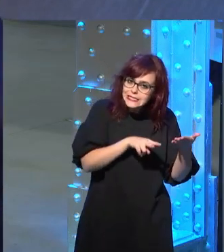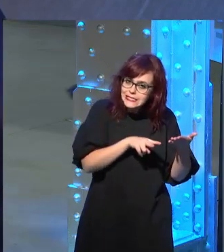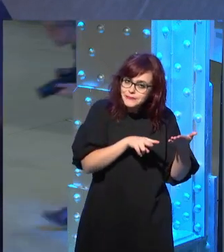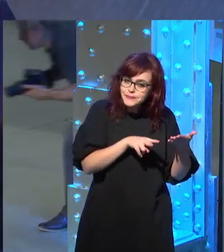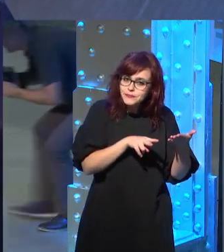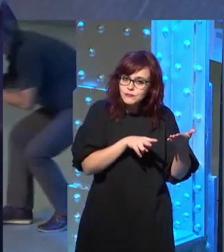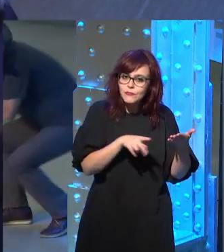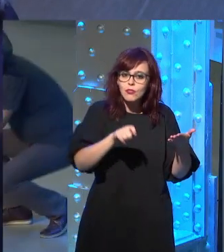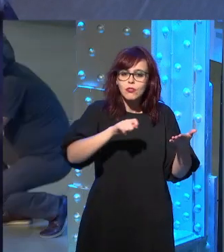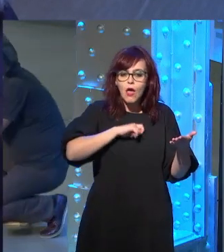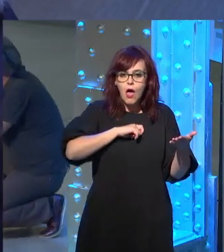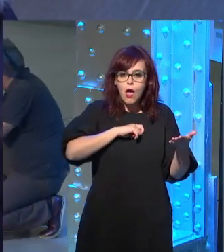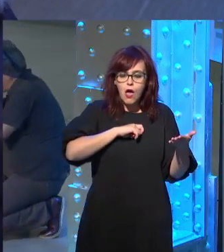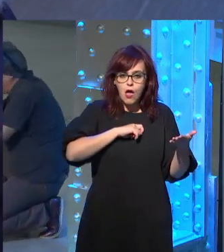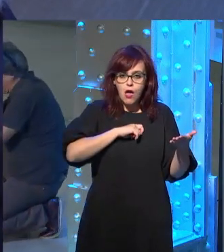me me